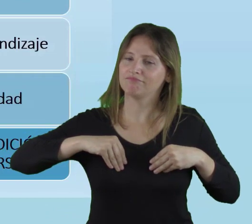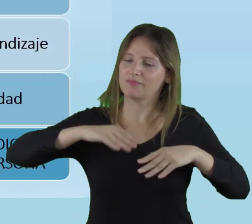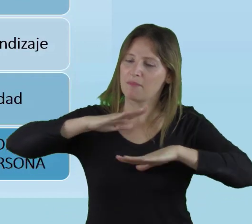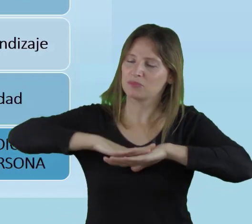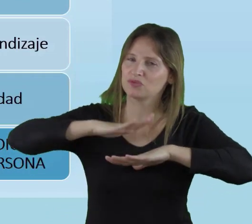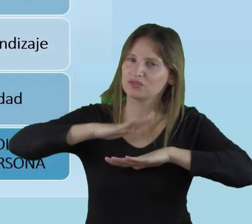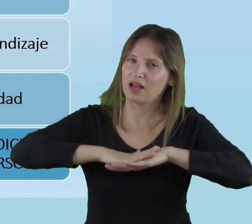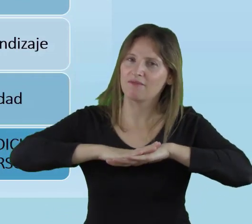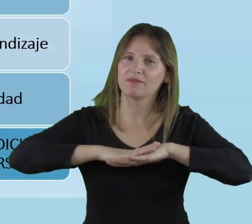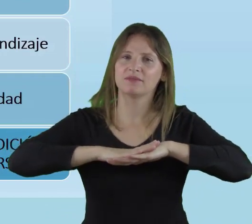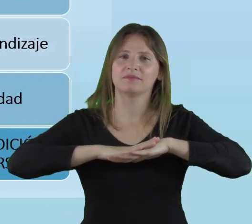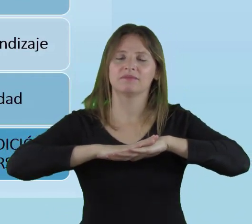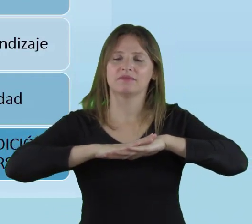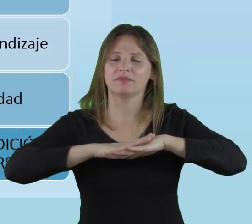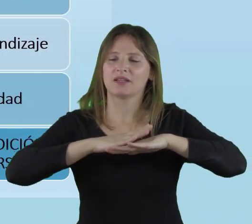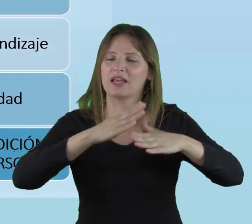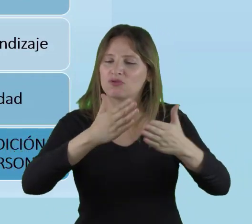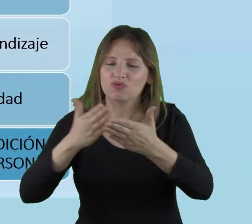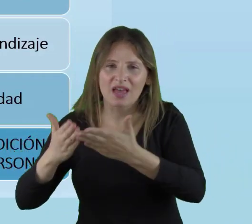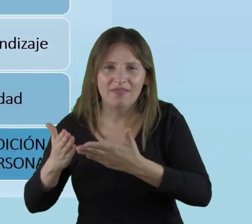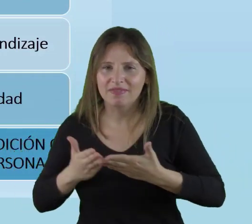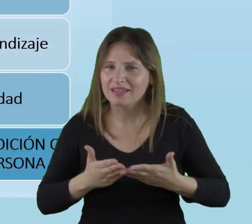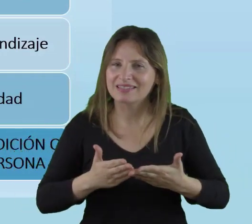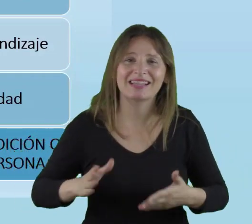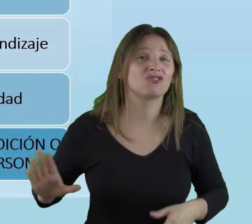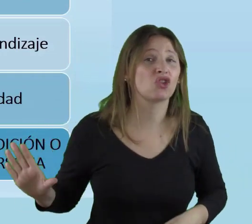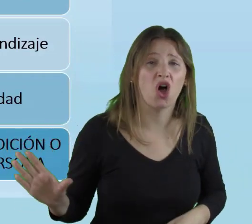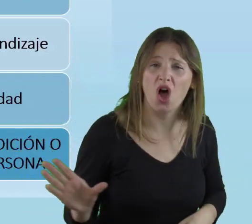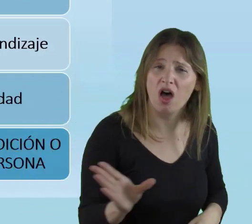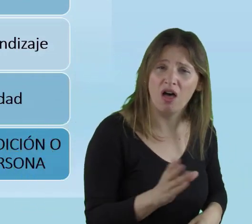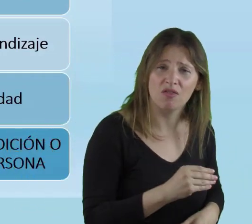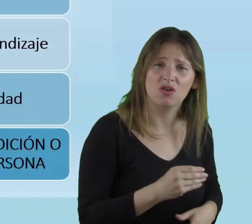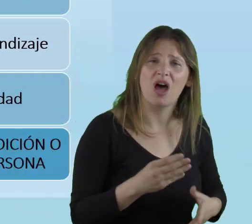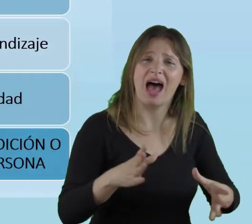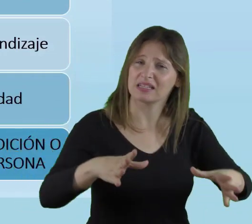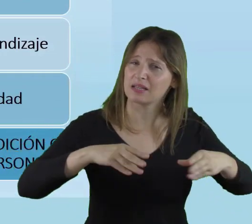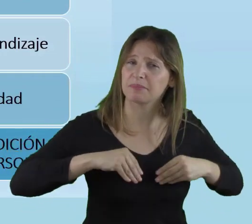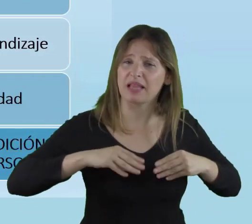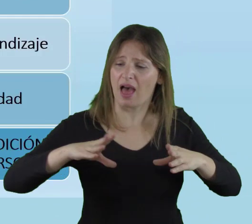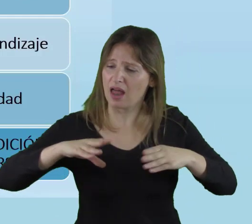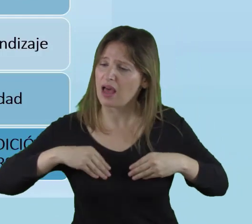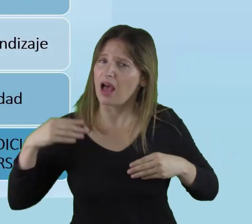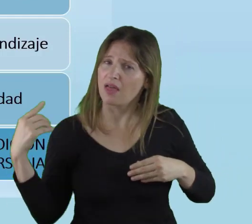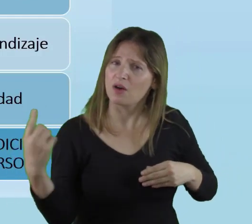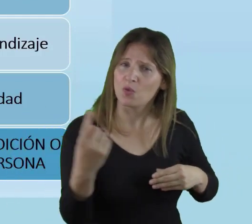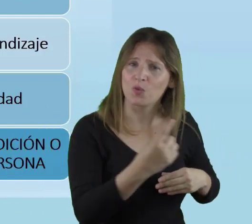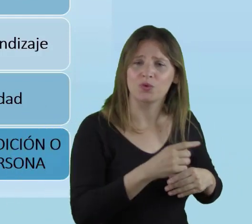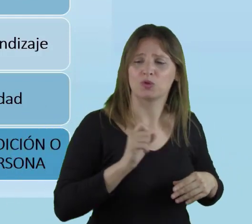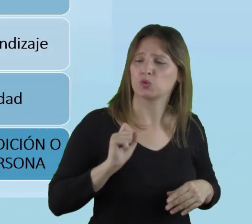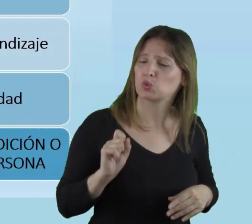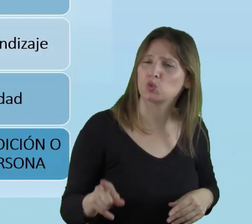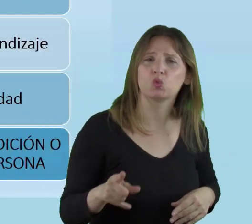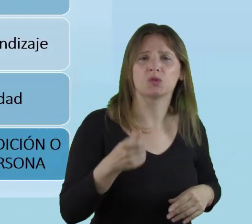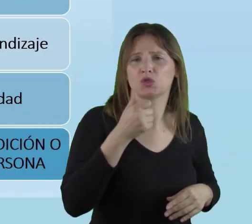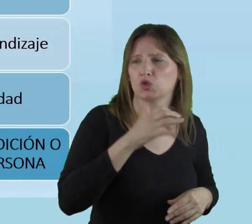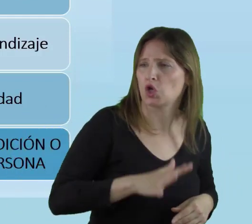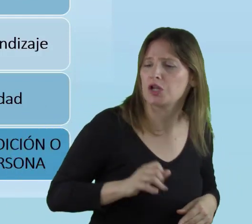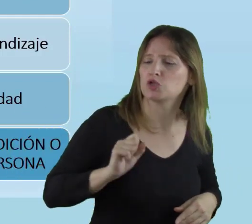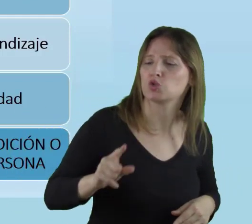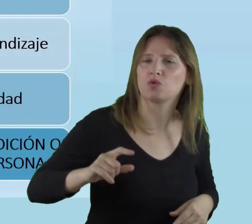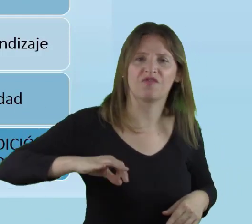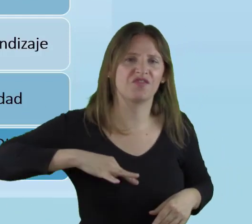a nuestros estudiantes en su totalidad. Tal como son. Con su